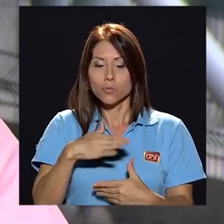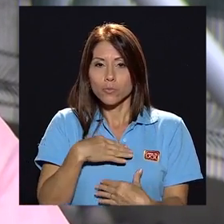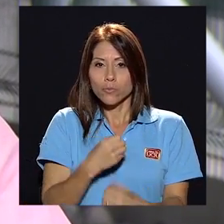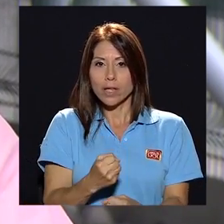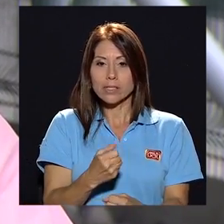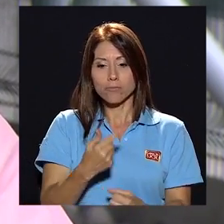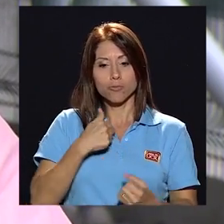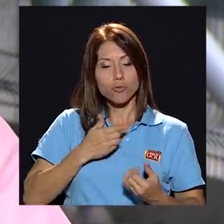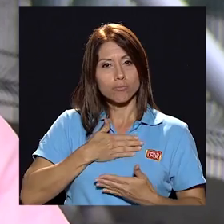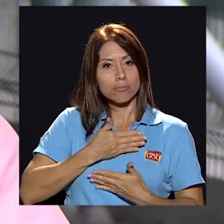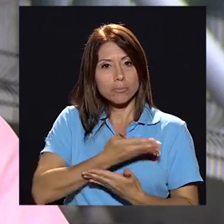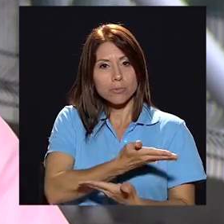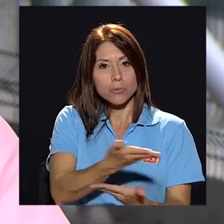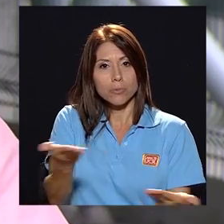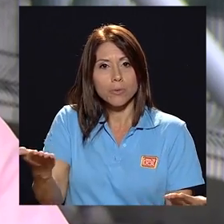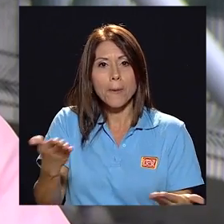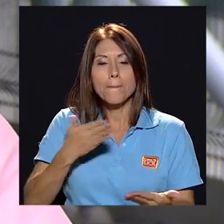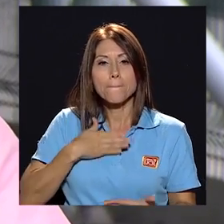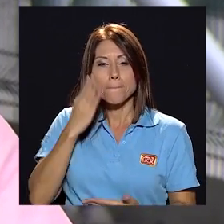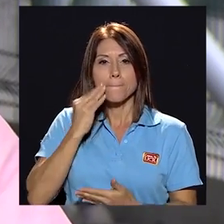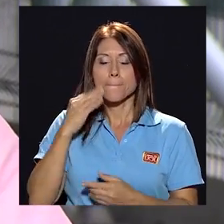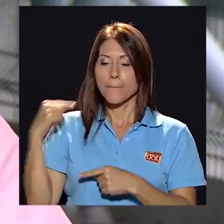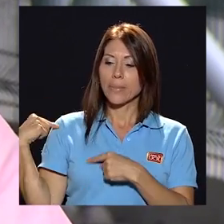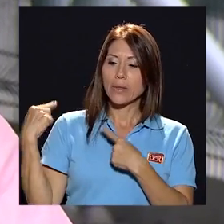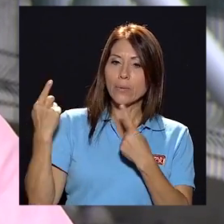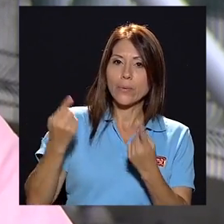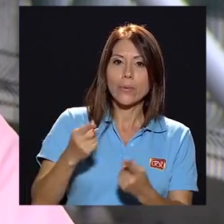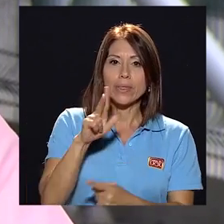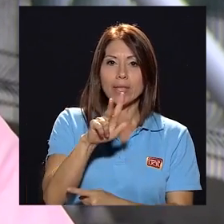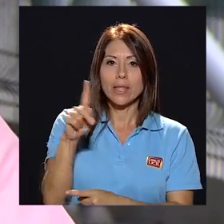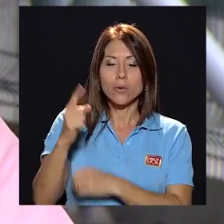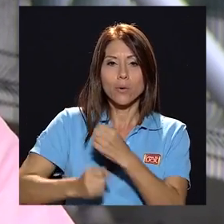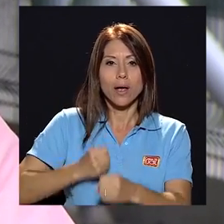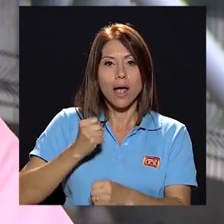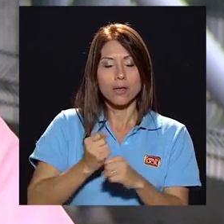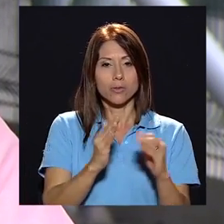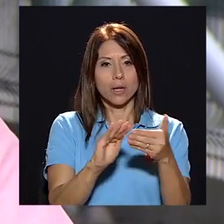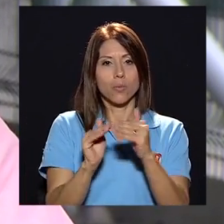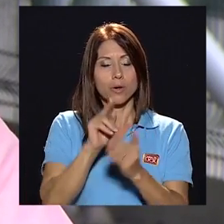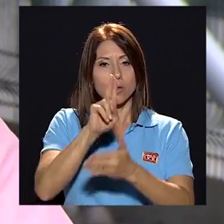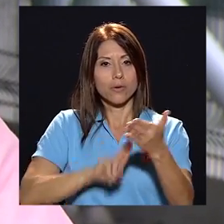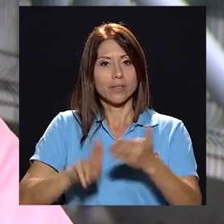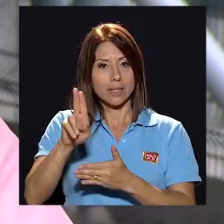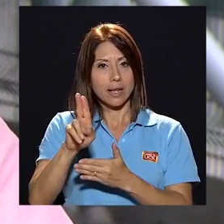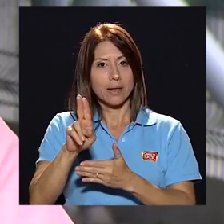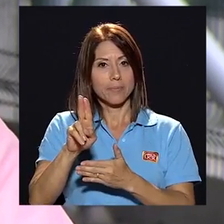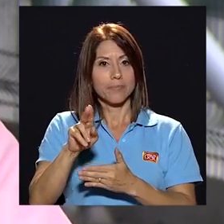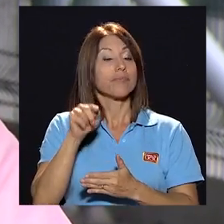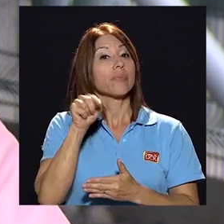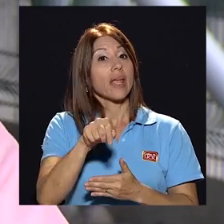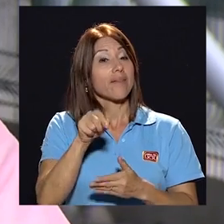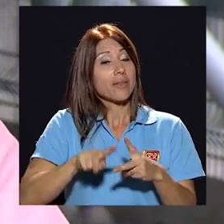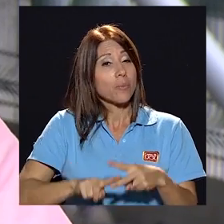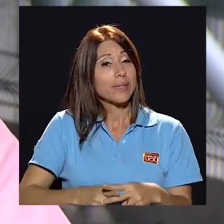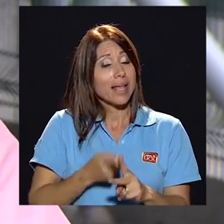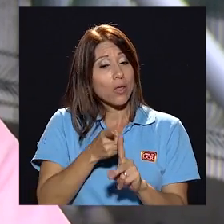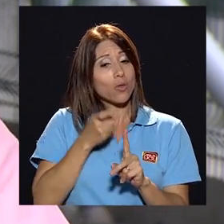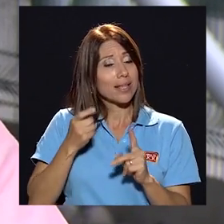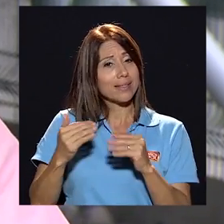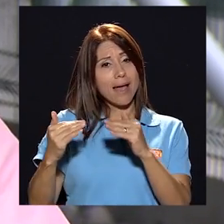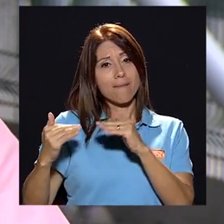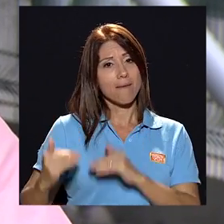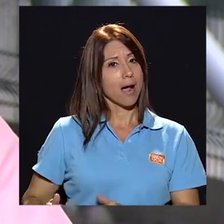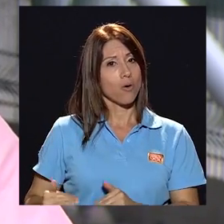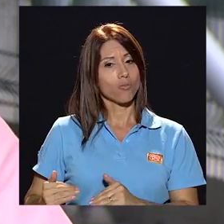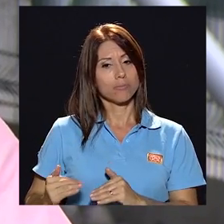confianza pongo a su disposición mi trayectoria de 31 años en la comunidad universitaria habiendo empezado desde